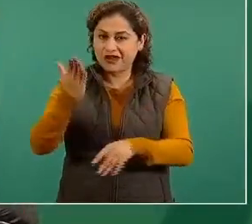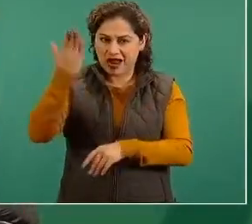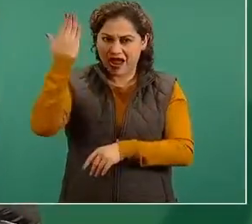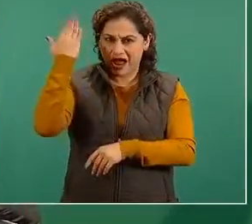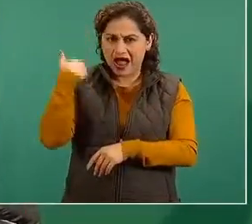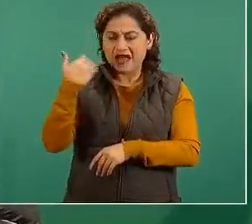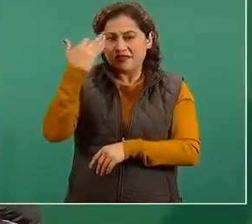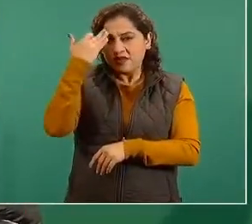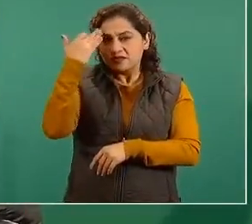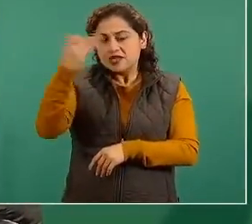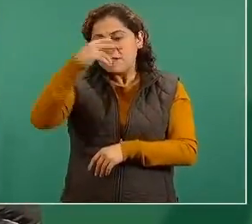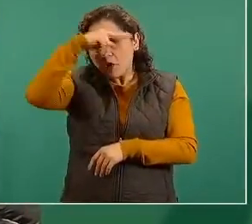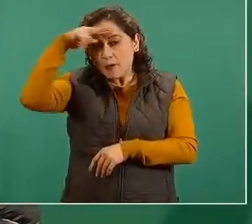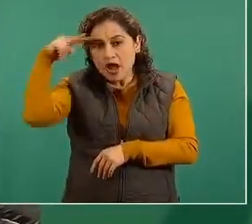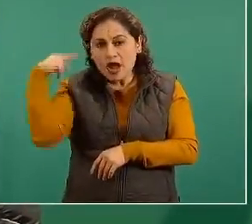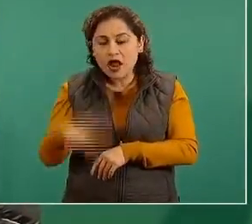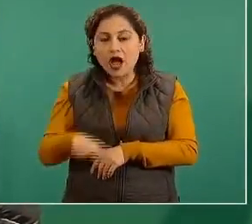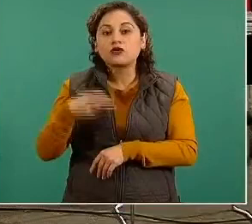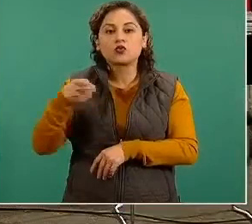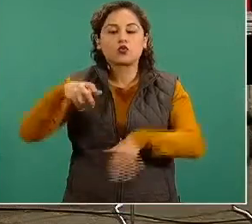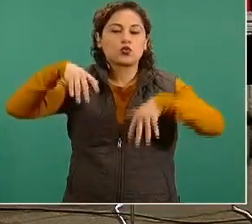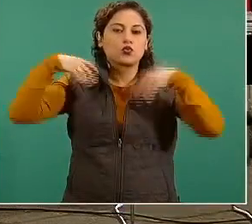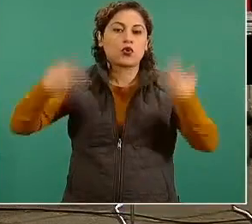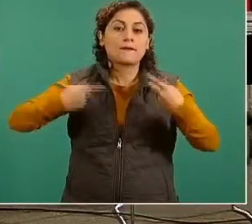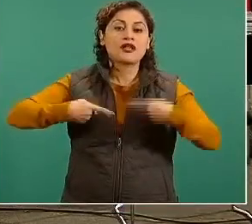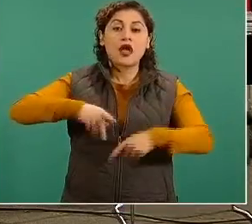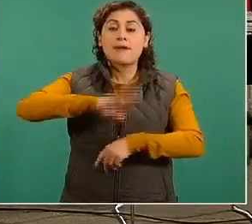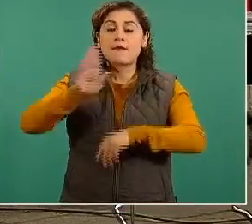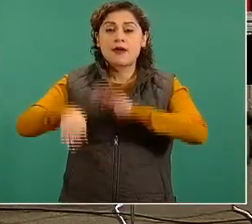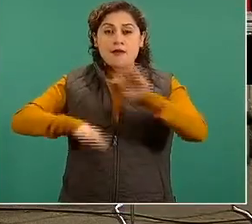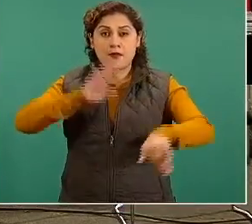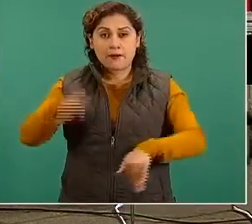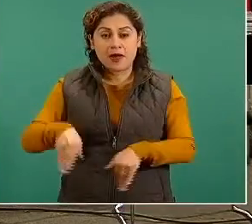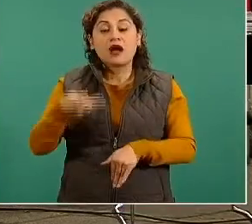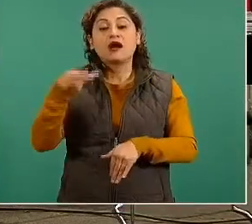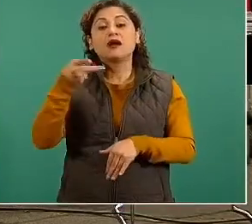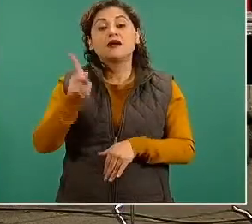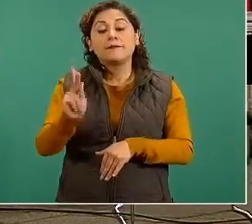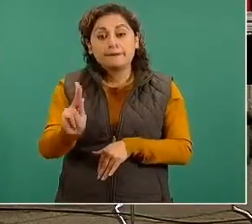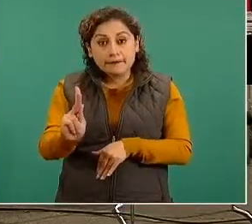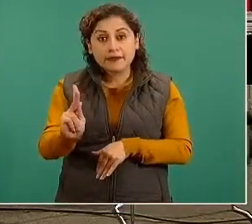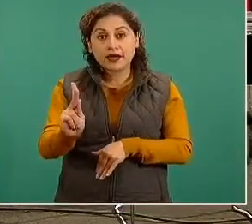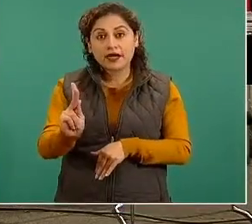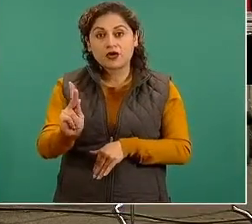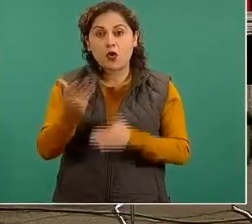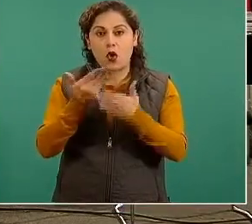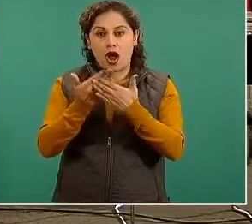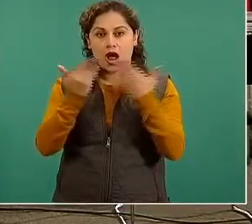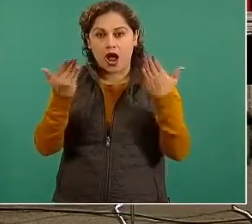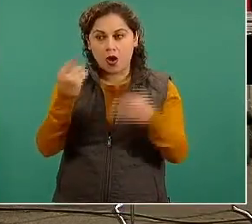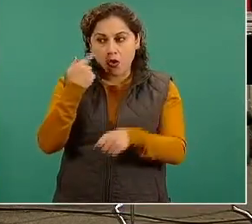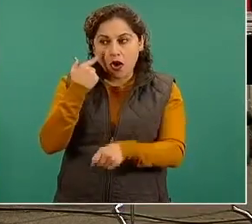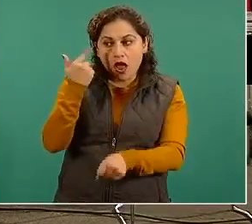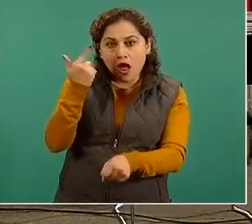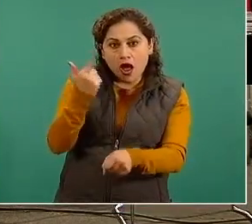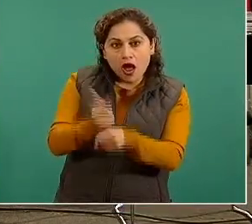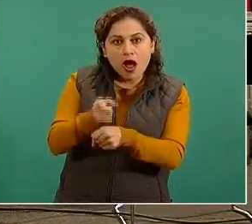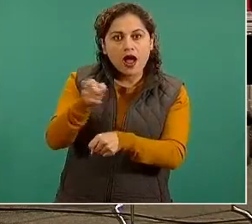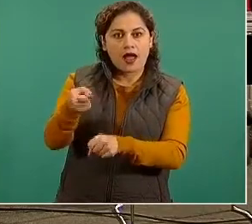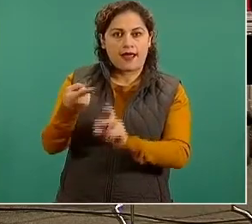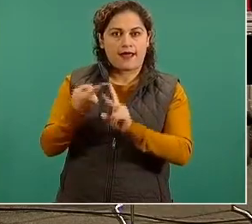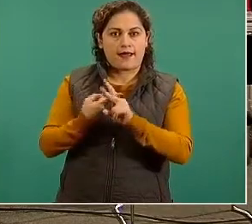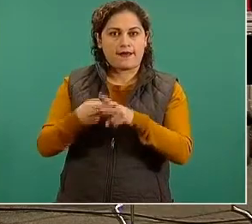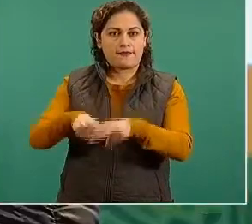pasado. Sin embargo, a mayor razón de casos diagnosticados, también habrá